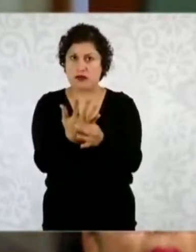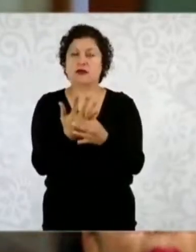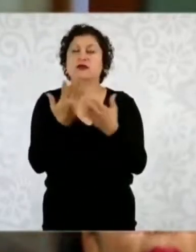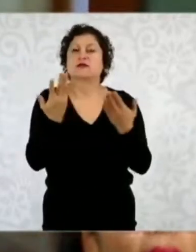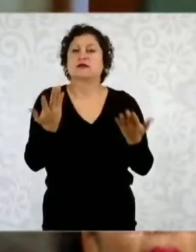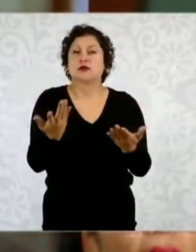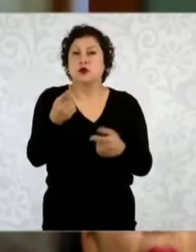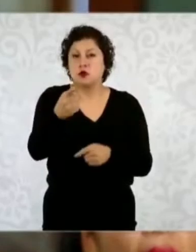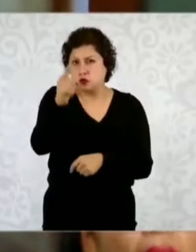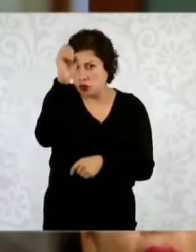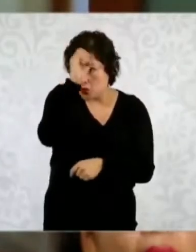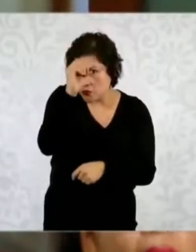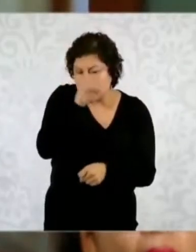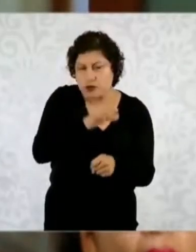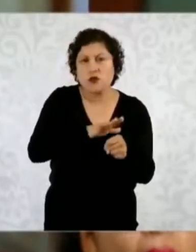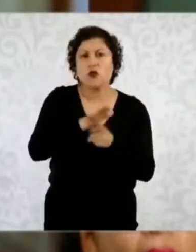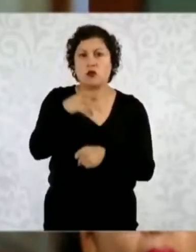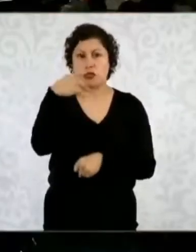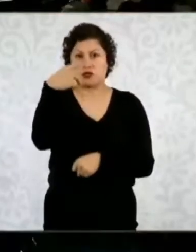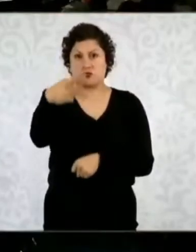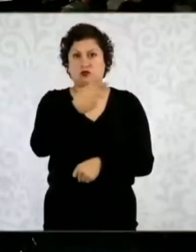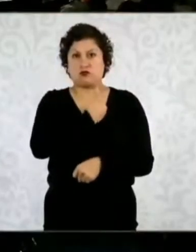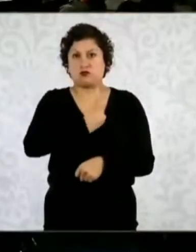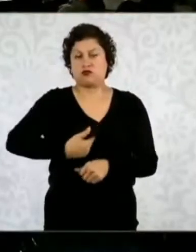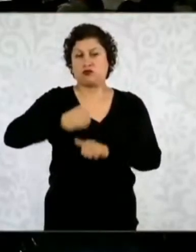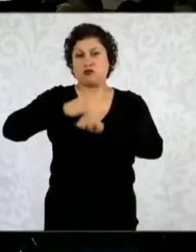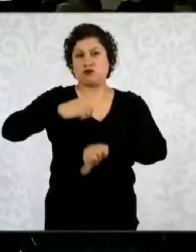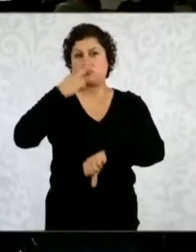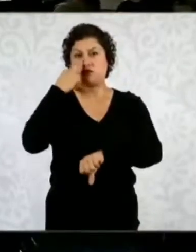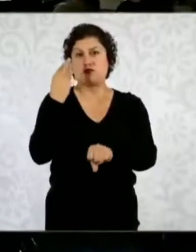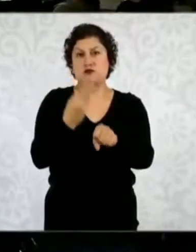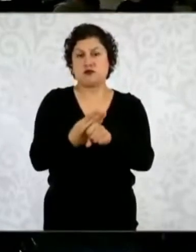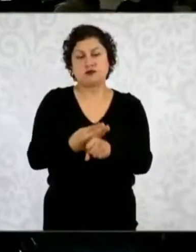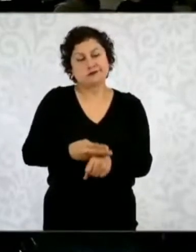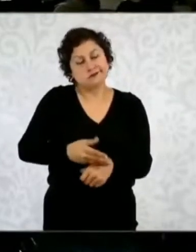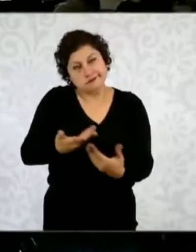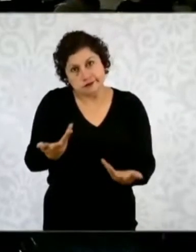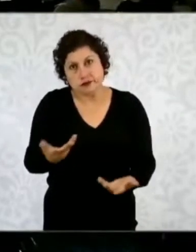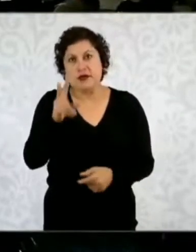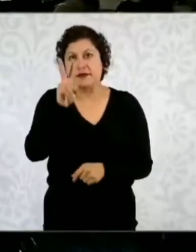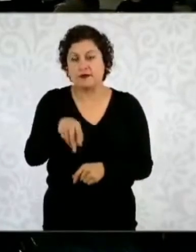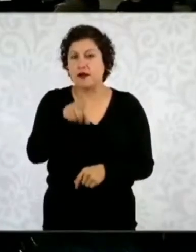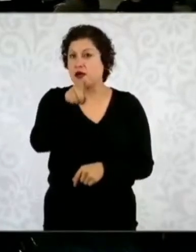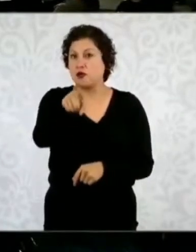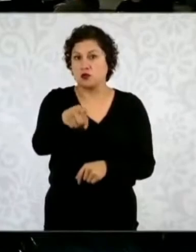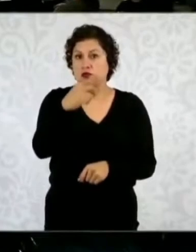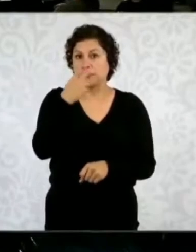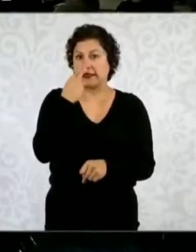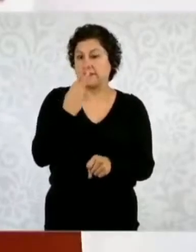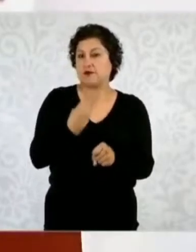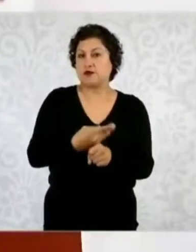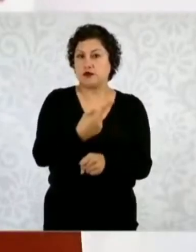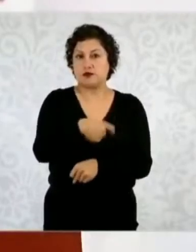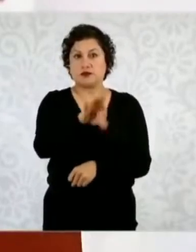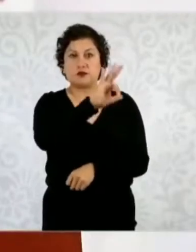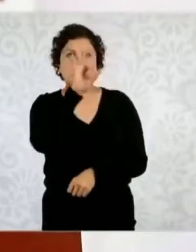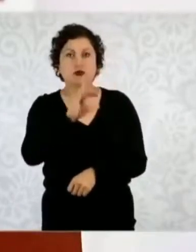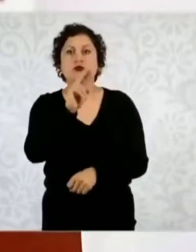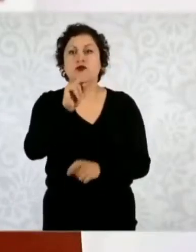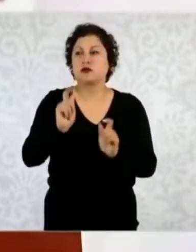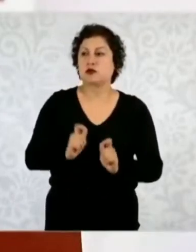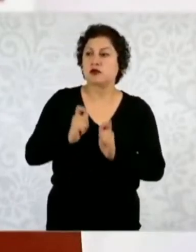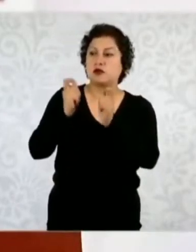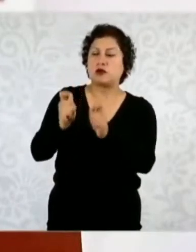su postura como jefa del Ejecutivo mexicano? Es verdad, no le corresponde como tal a usted, al Poder Judicial y las fiscalías,